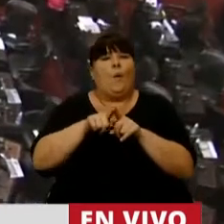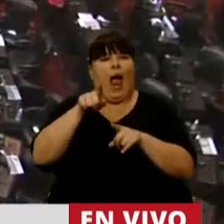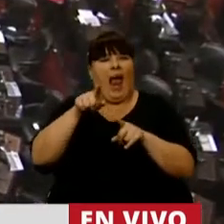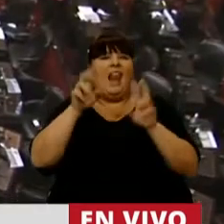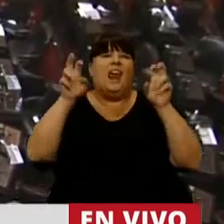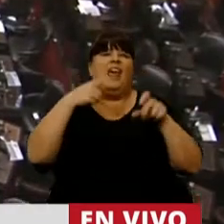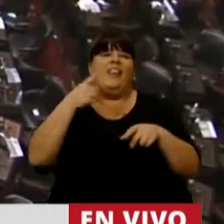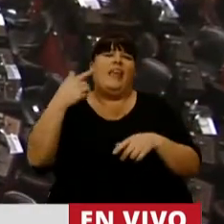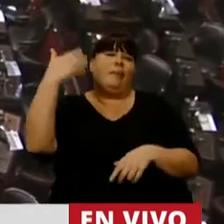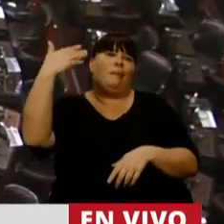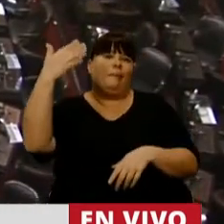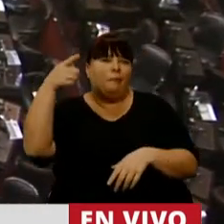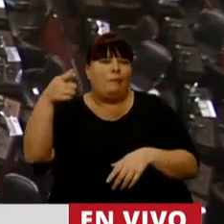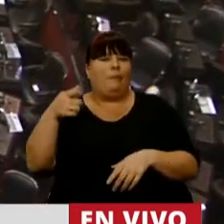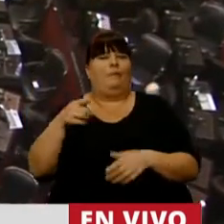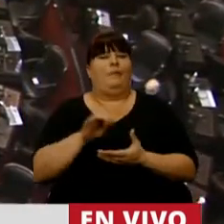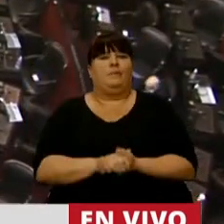términos discursivos,